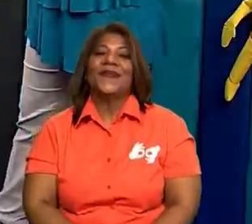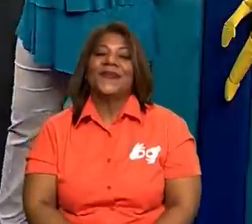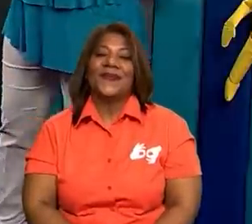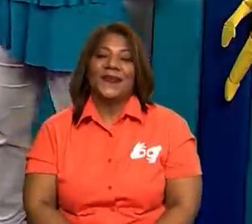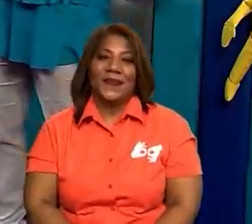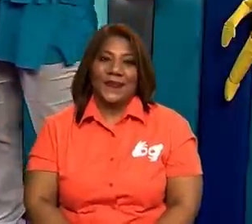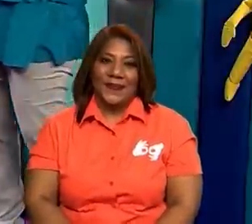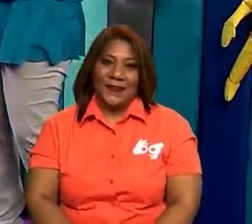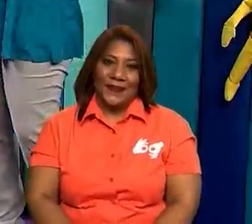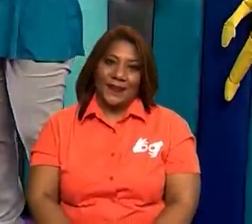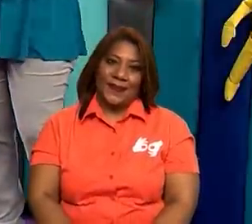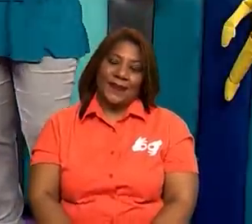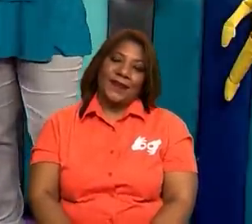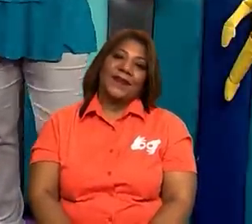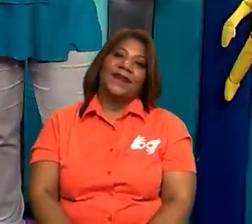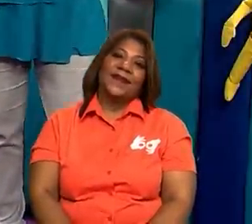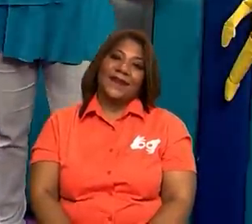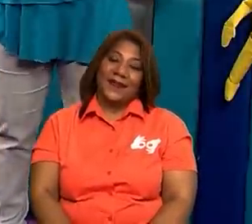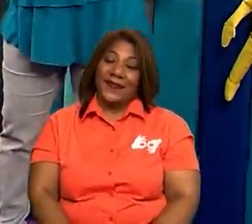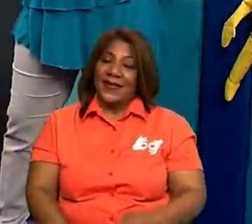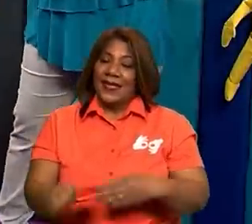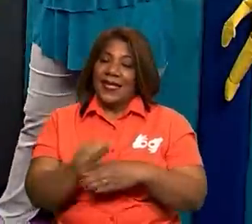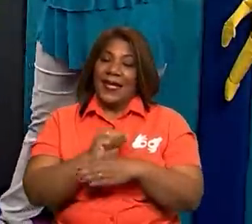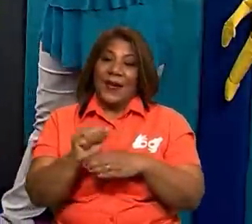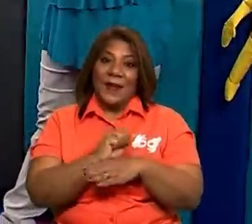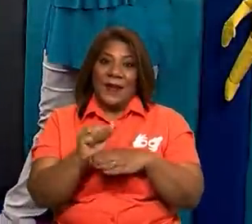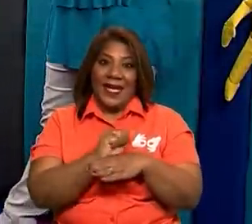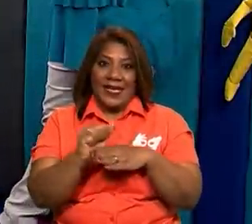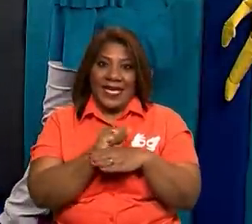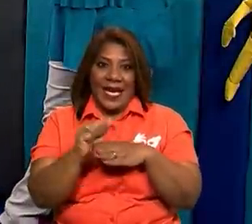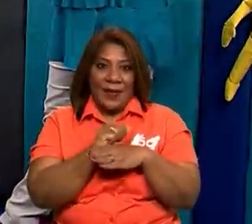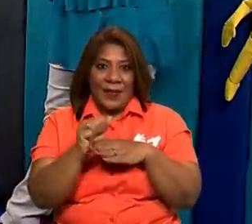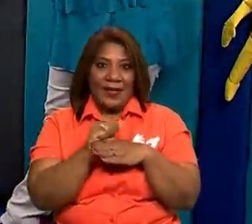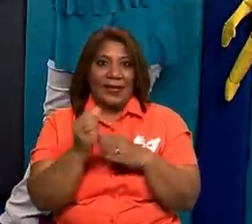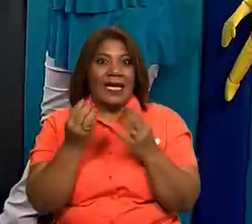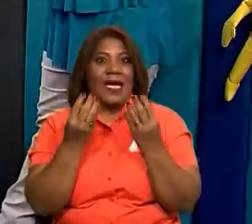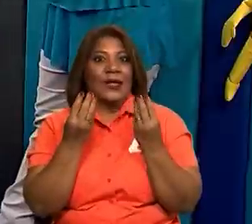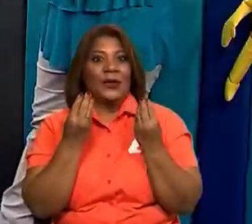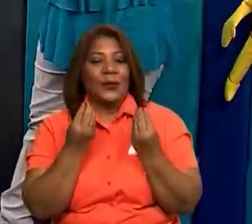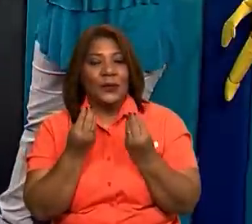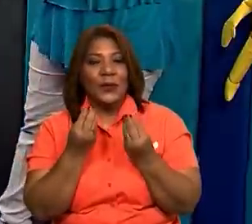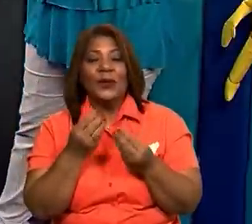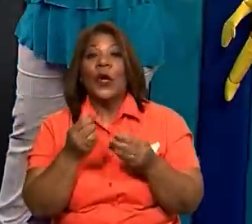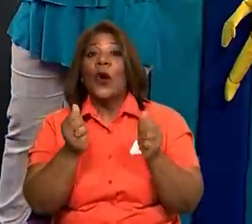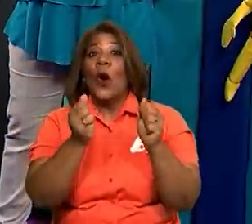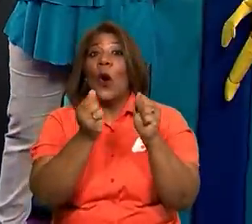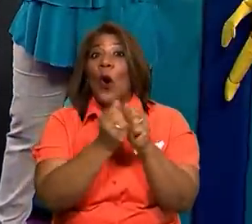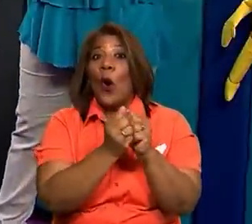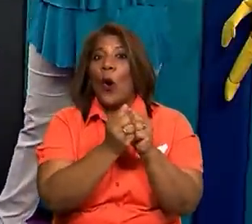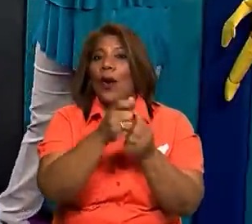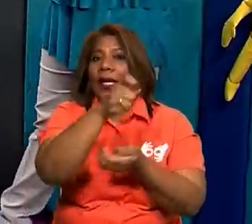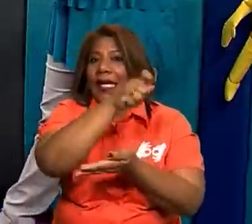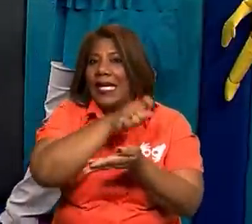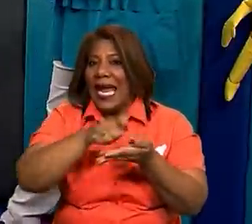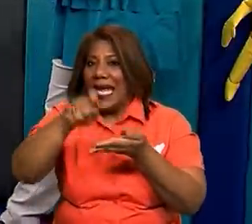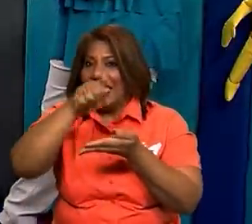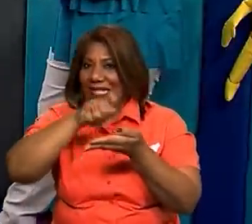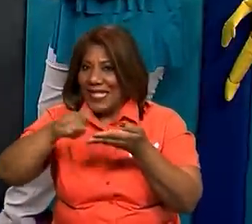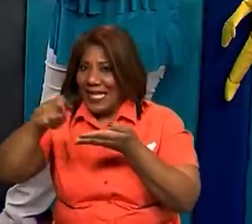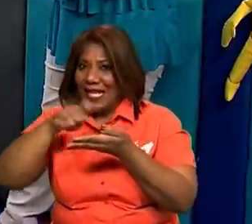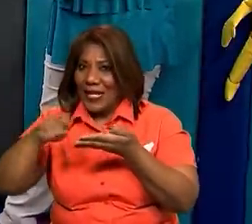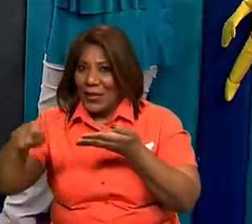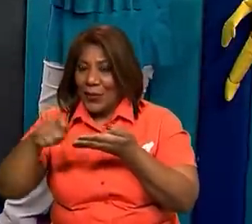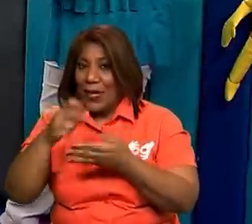bien. Tienen que practicarlo para poder aprenderse el sonido y después, entonces, el trazo de la L con cada una de las vocales.